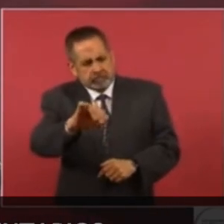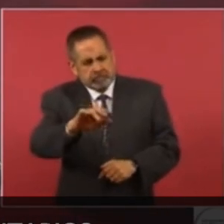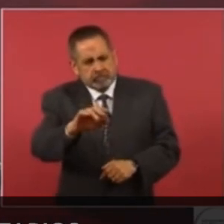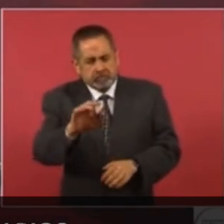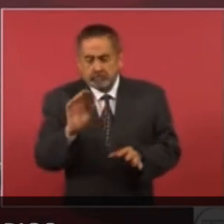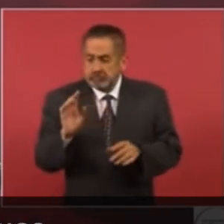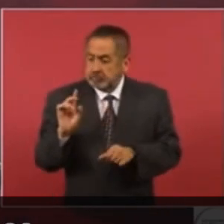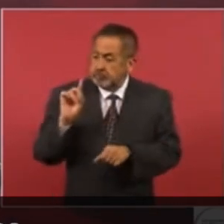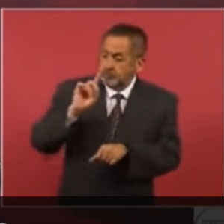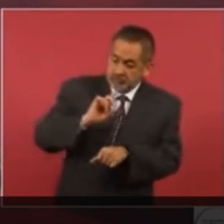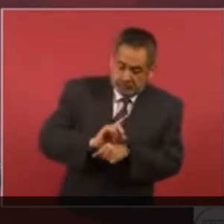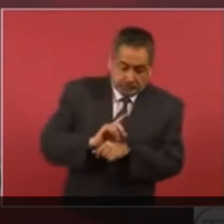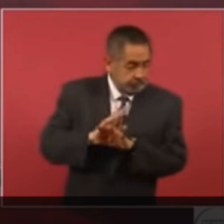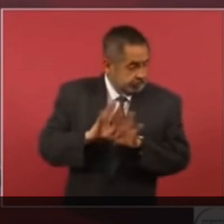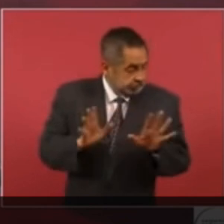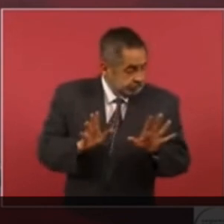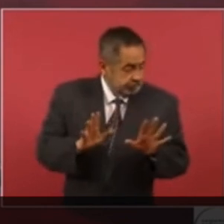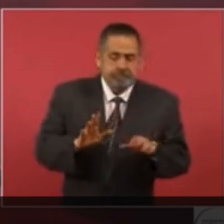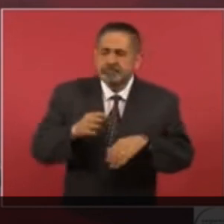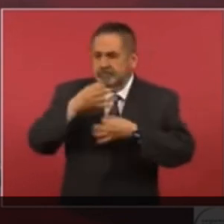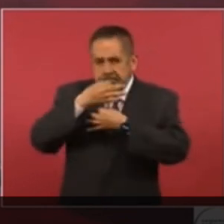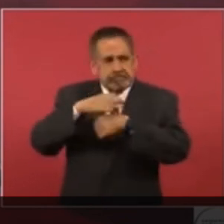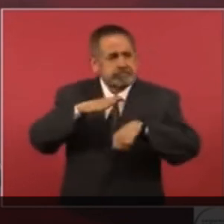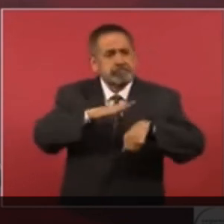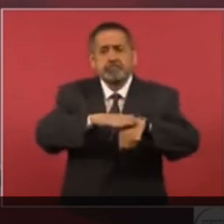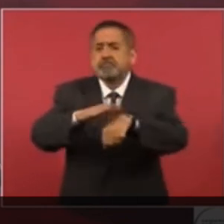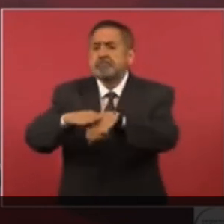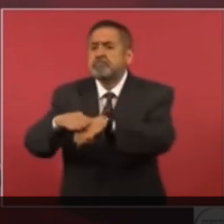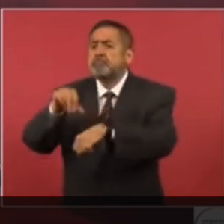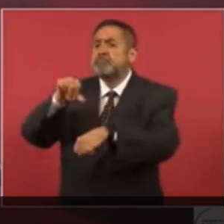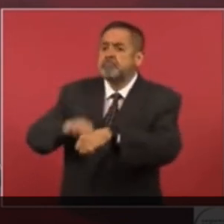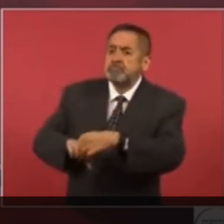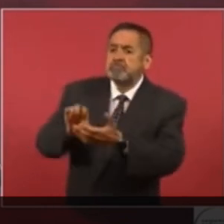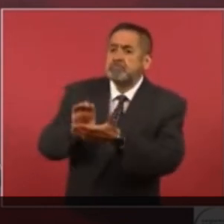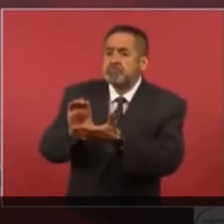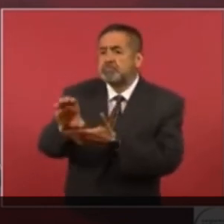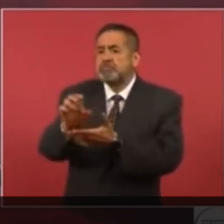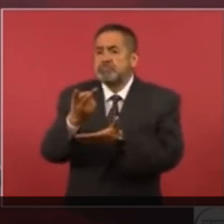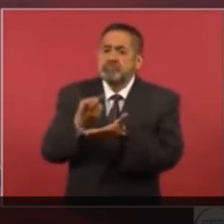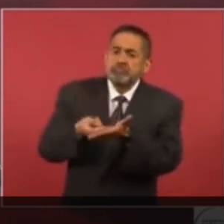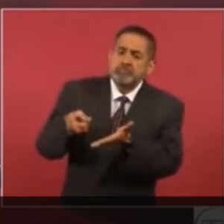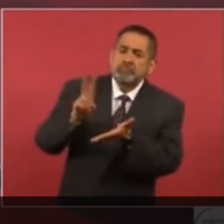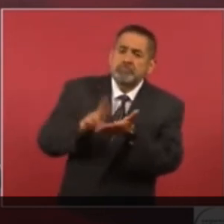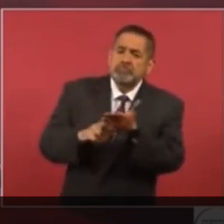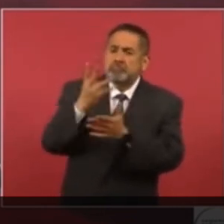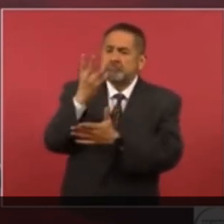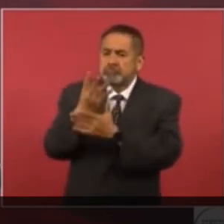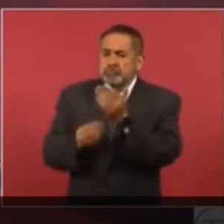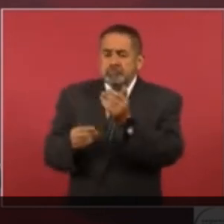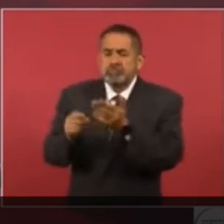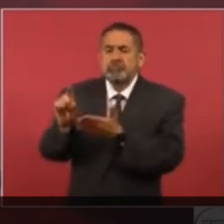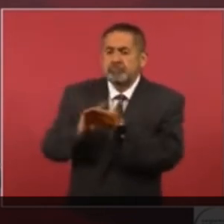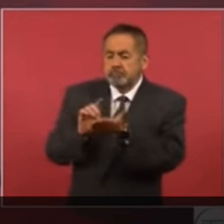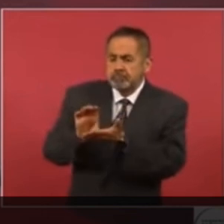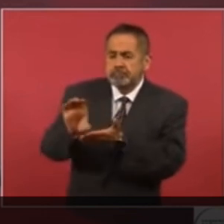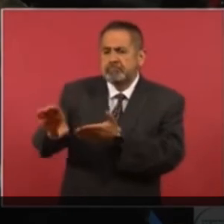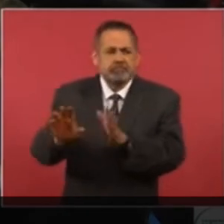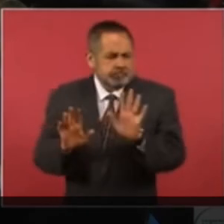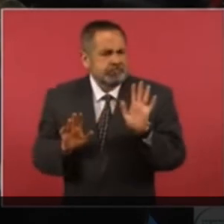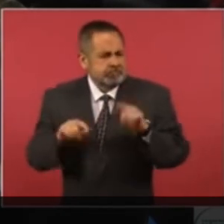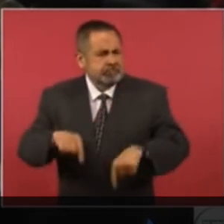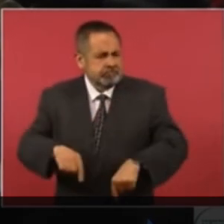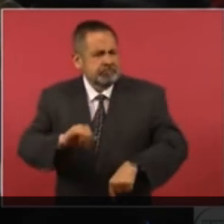Ya informamos para que la gente sepa, sobre todo en estos dos estados.